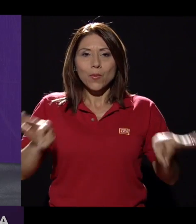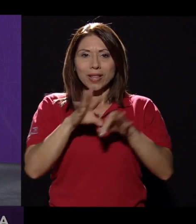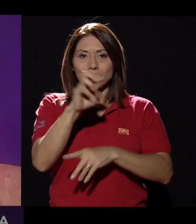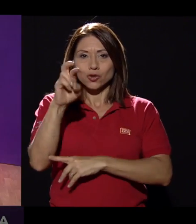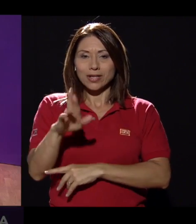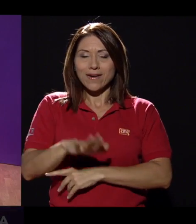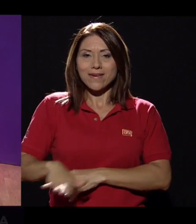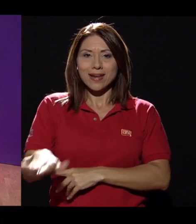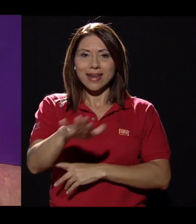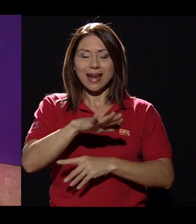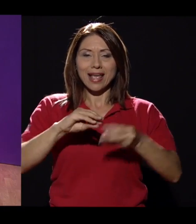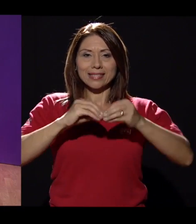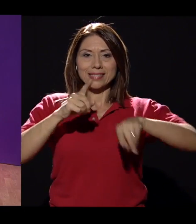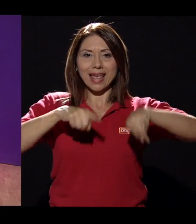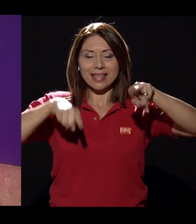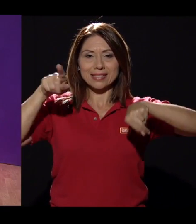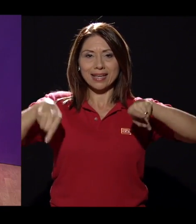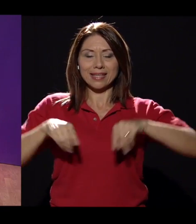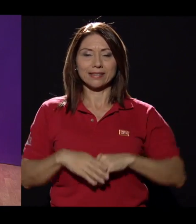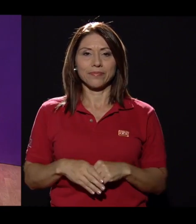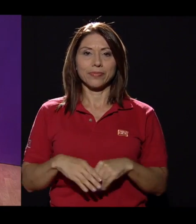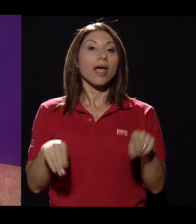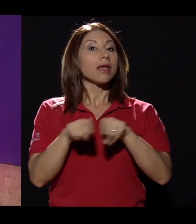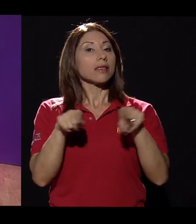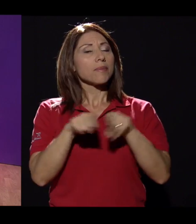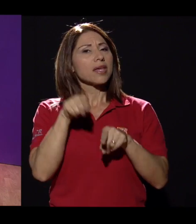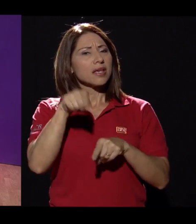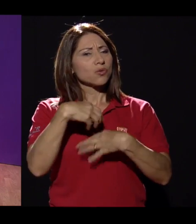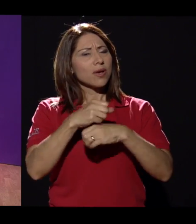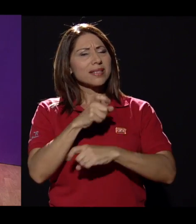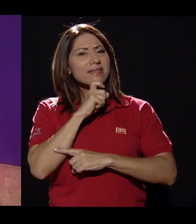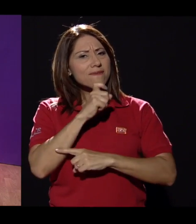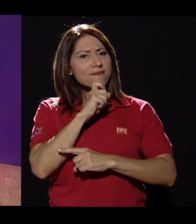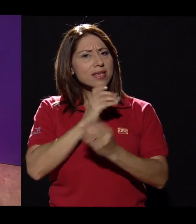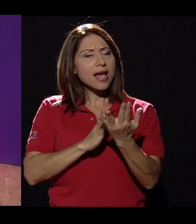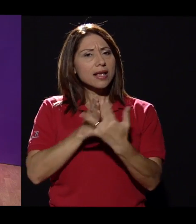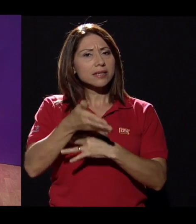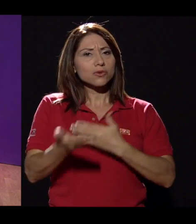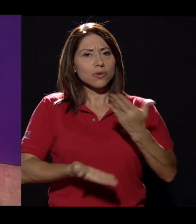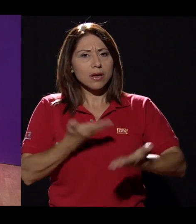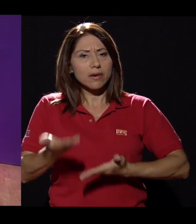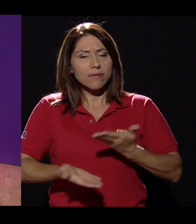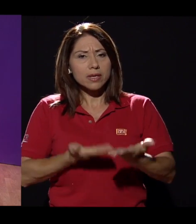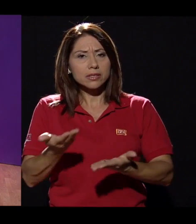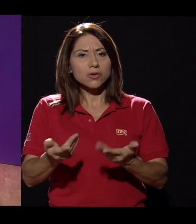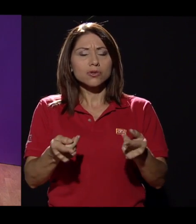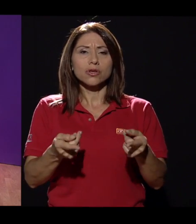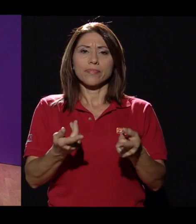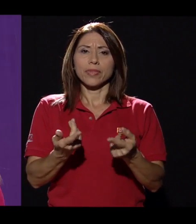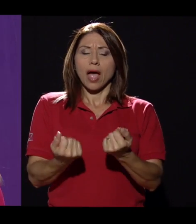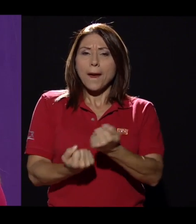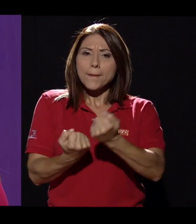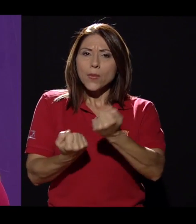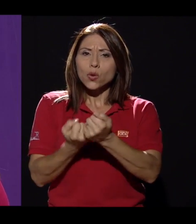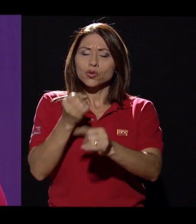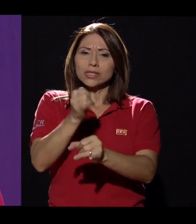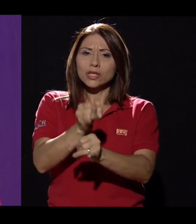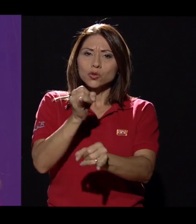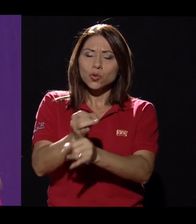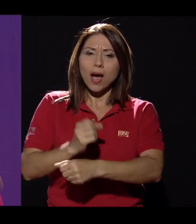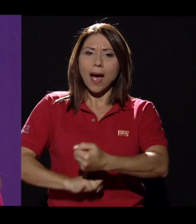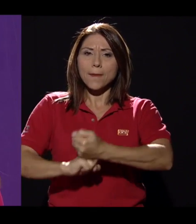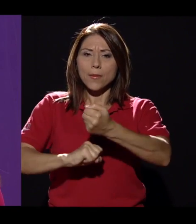estadísticas. También esto de alguna manera no solo dificulta el acceso a servicios, ¿verdad? Y a apoyos